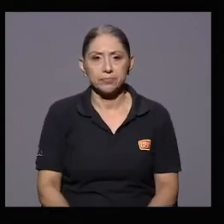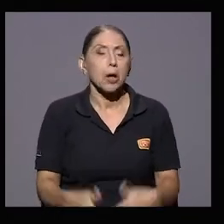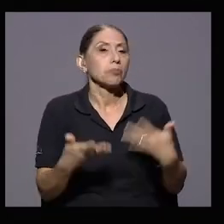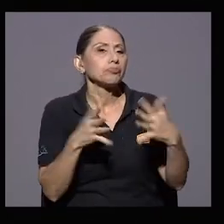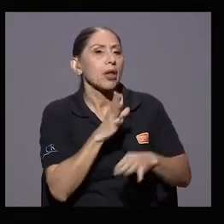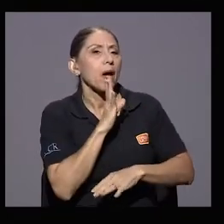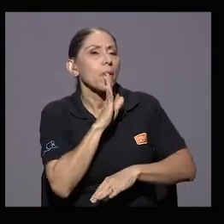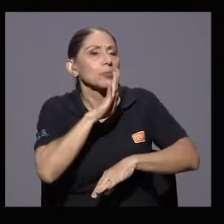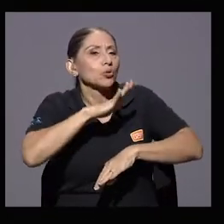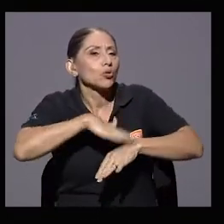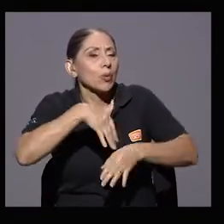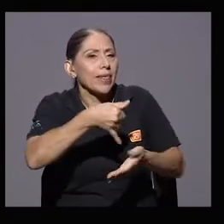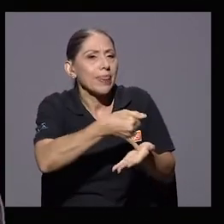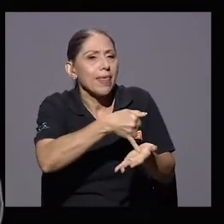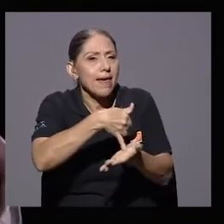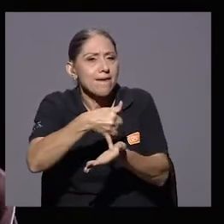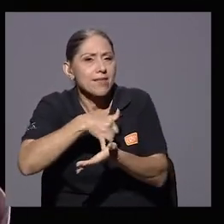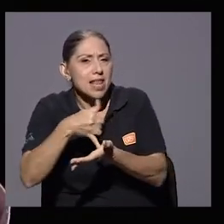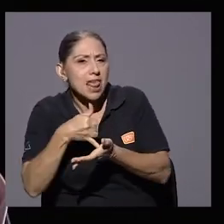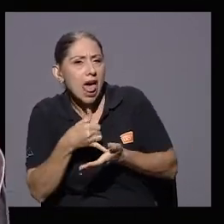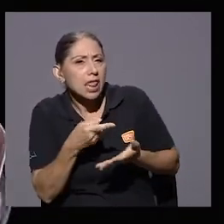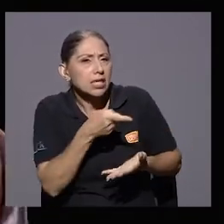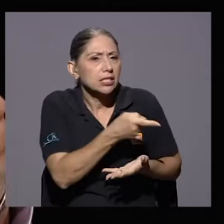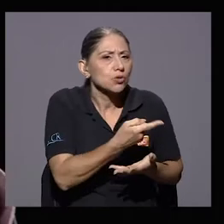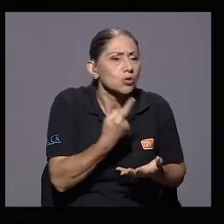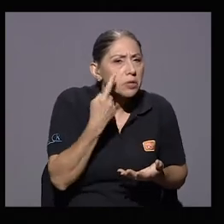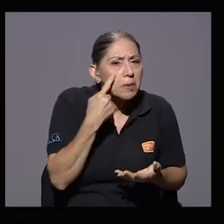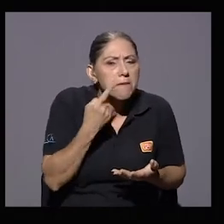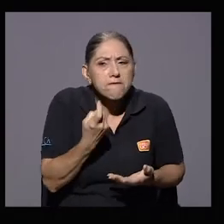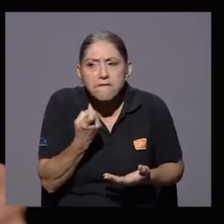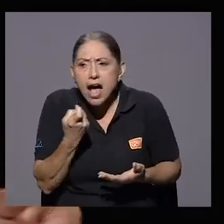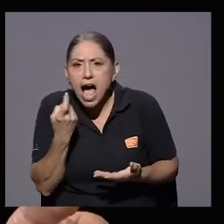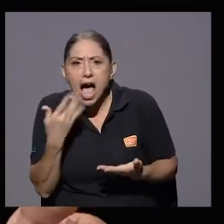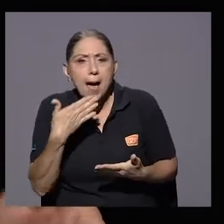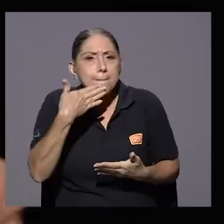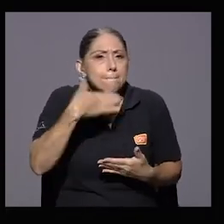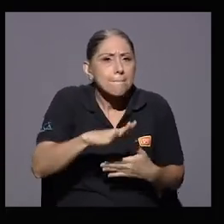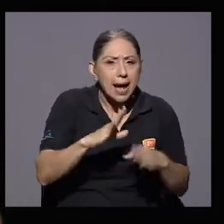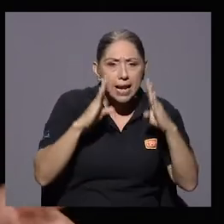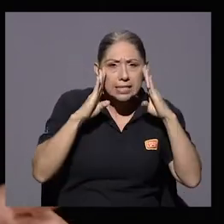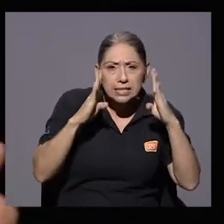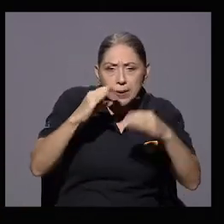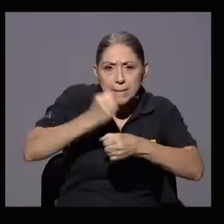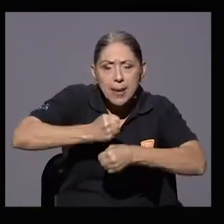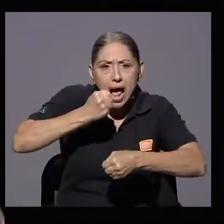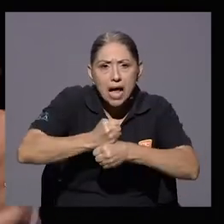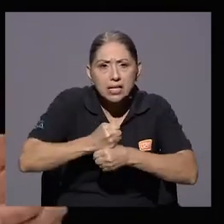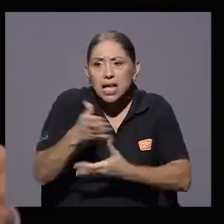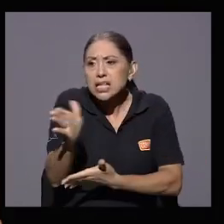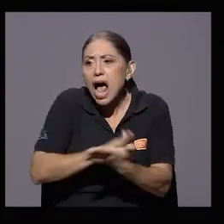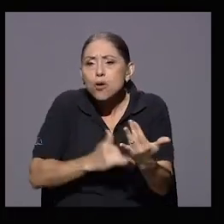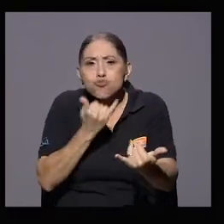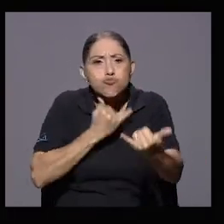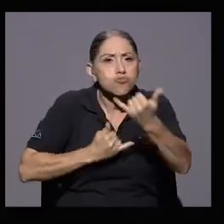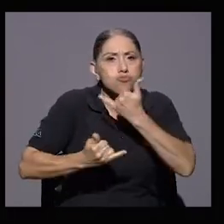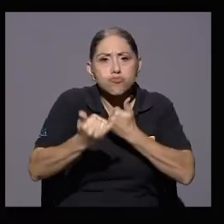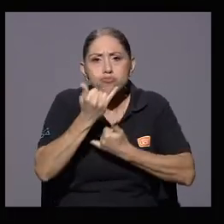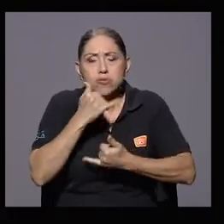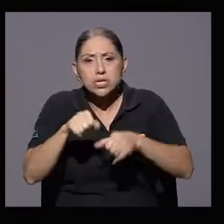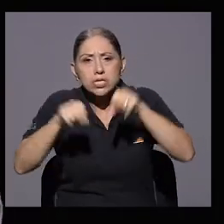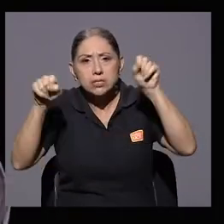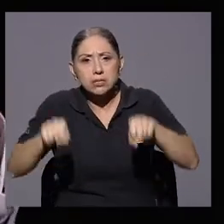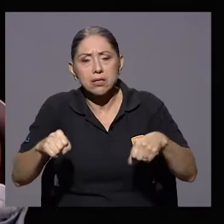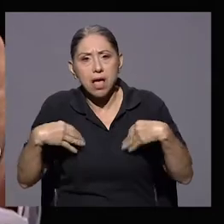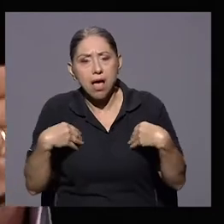ya de debilidades, sobre todo que ustedes han identificado de malas prácticas, desatenciones o errores graves en ese ecosistema de salud.